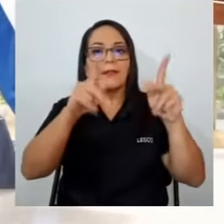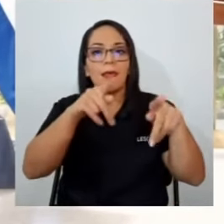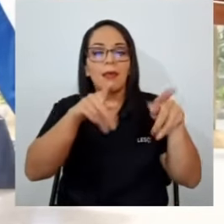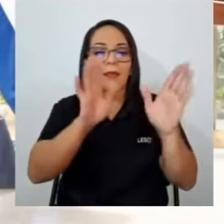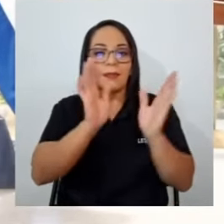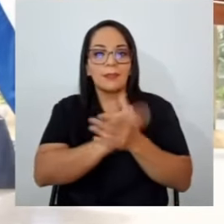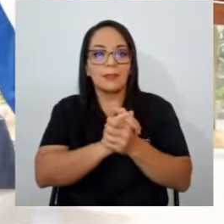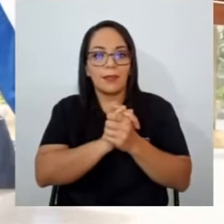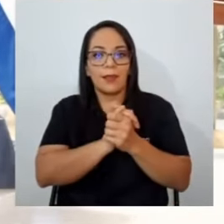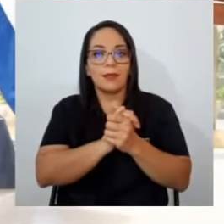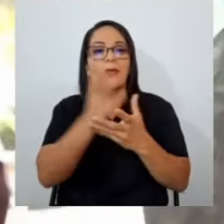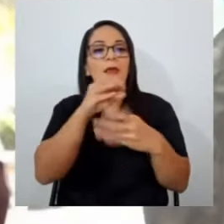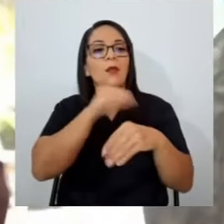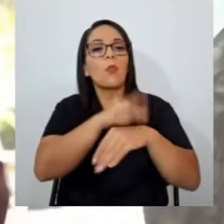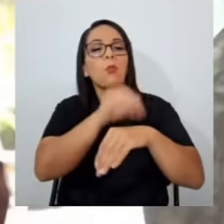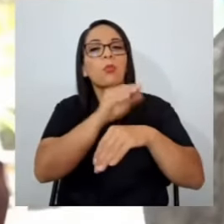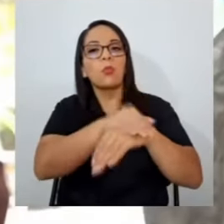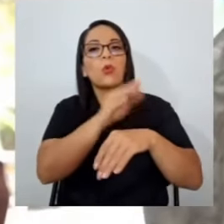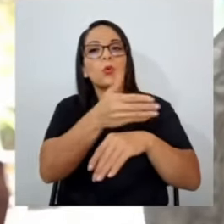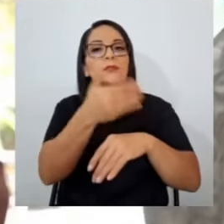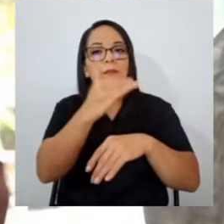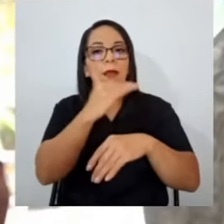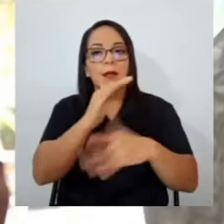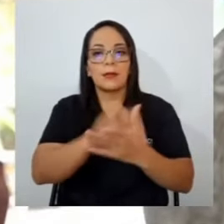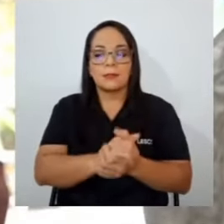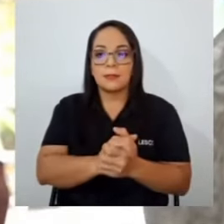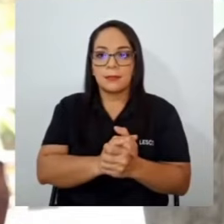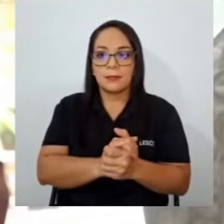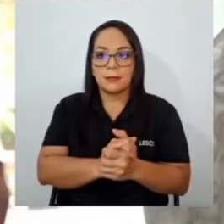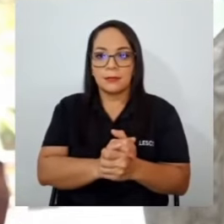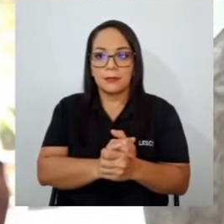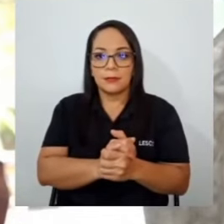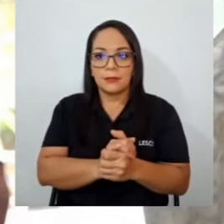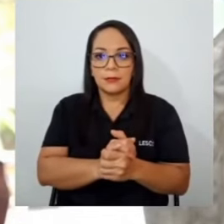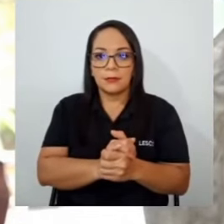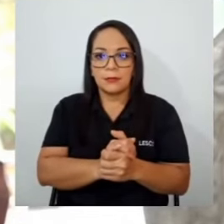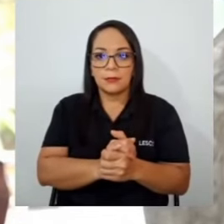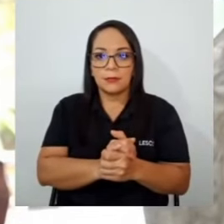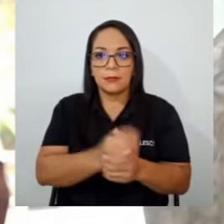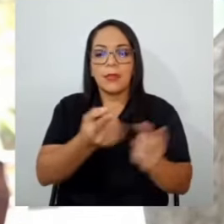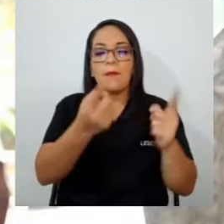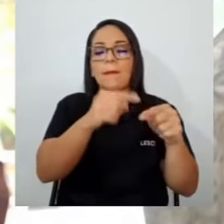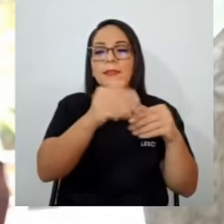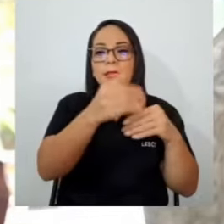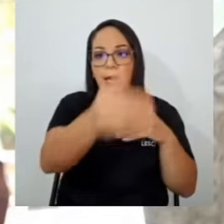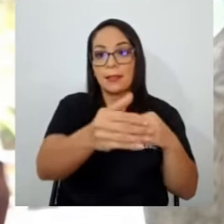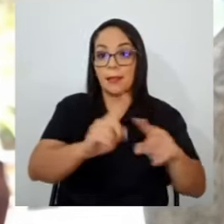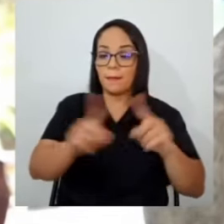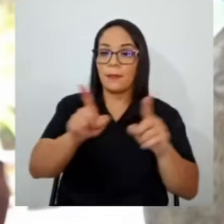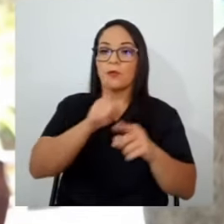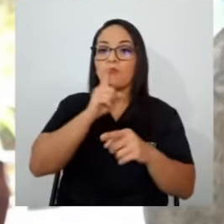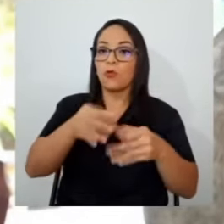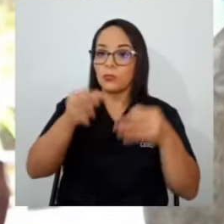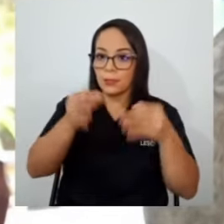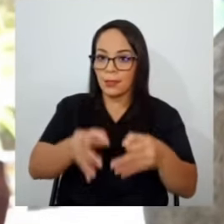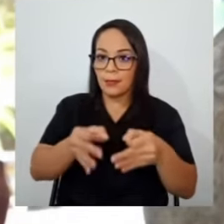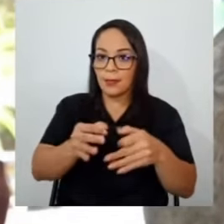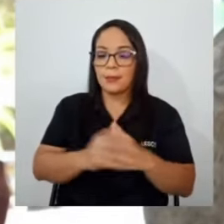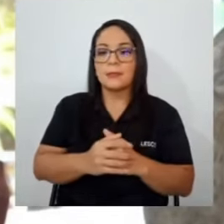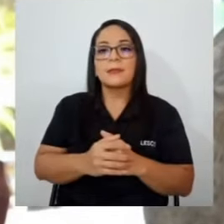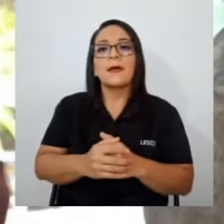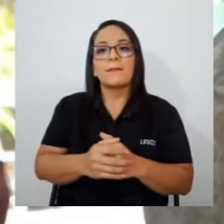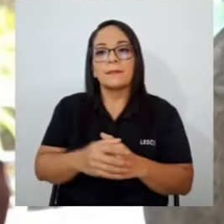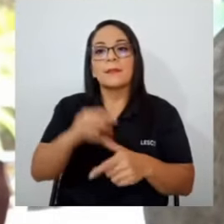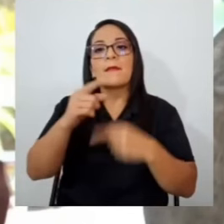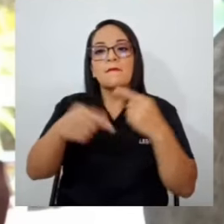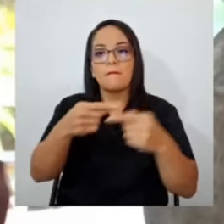cizaña en contra del proceso que se va a construir en adelante, pero con toda certeza, como le indicaba, vamos a convocarles